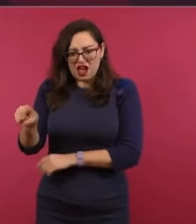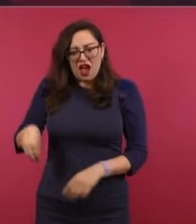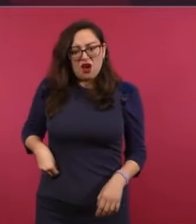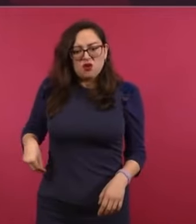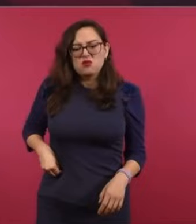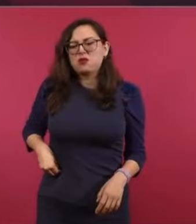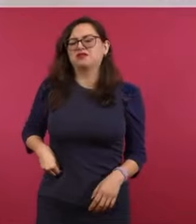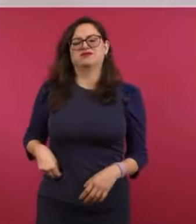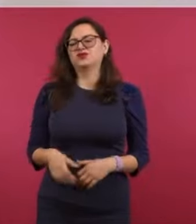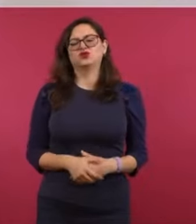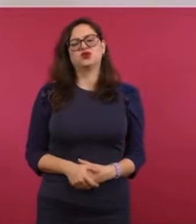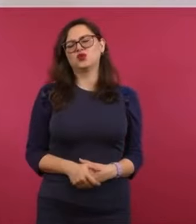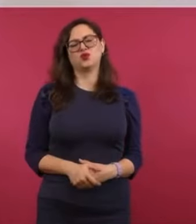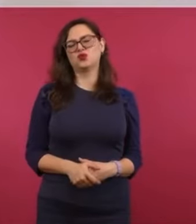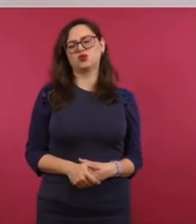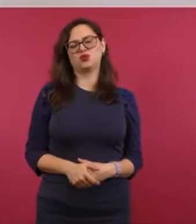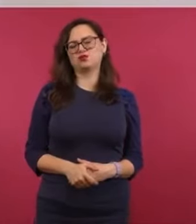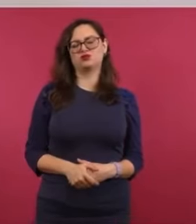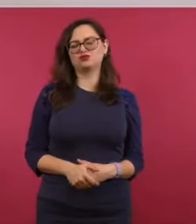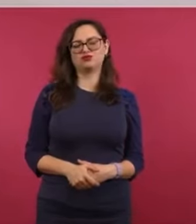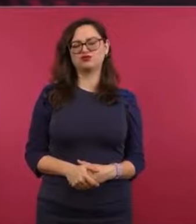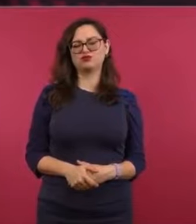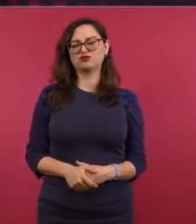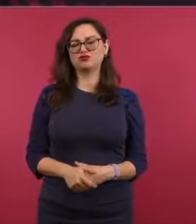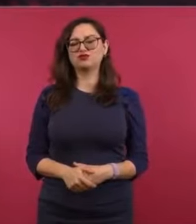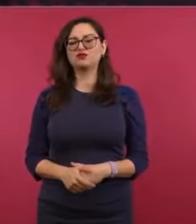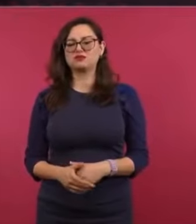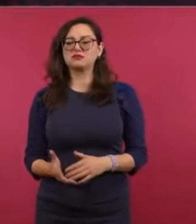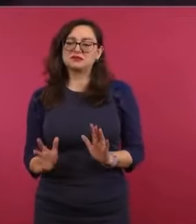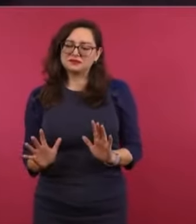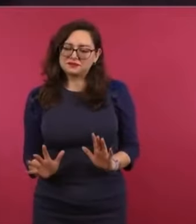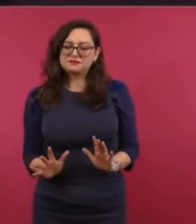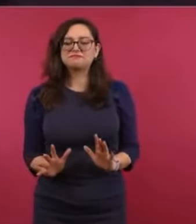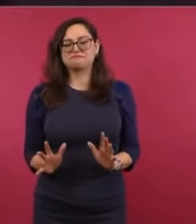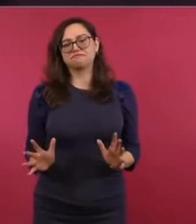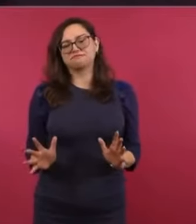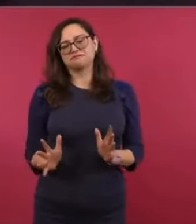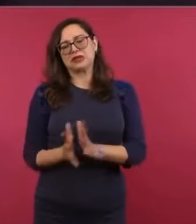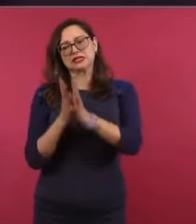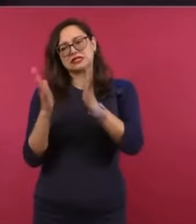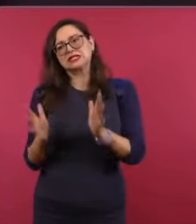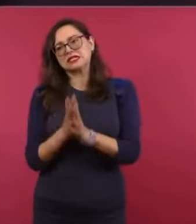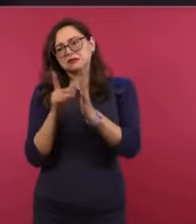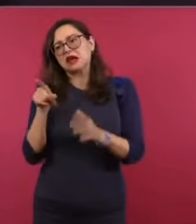ella participa. No, no, no, no, no, no.